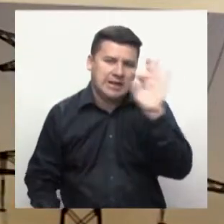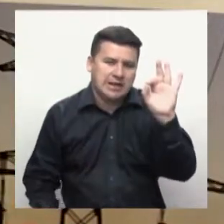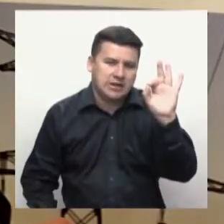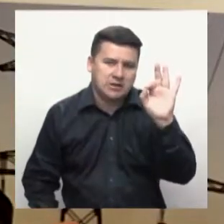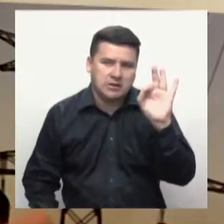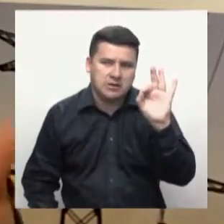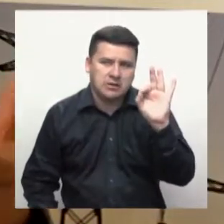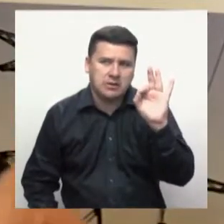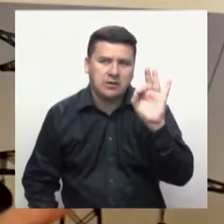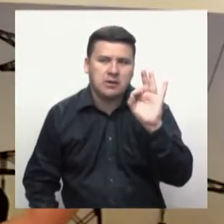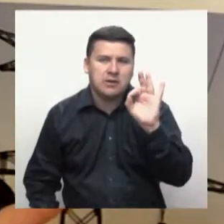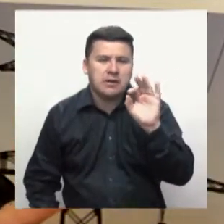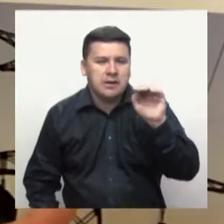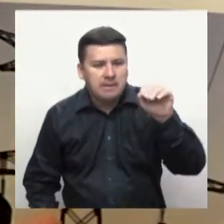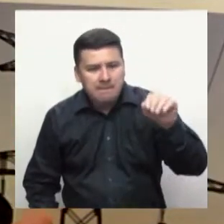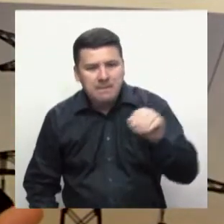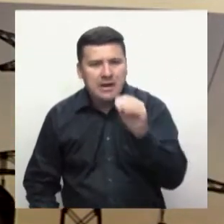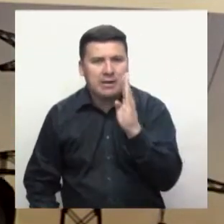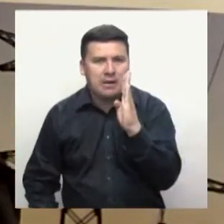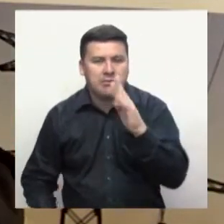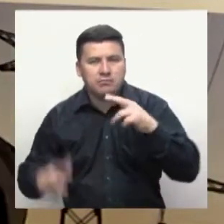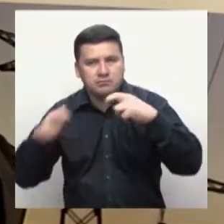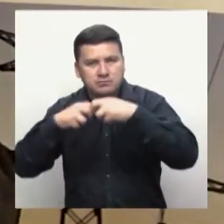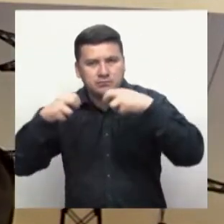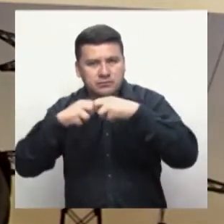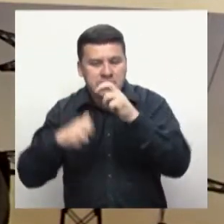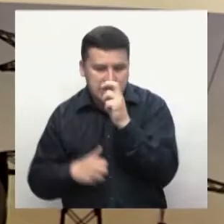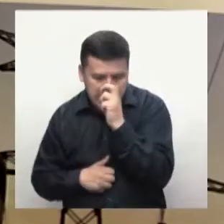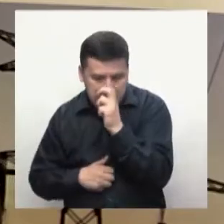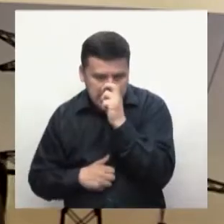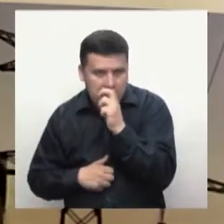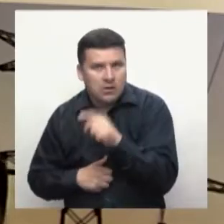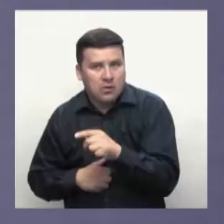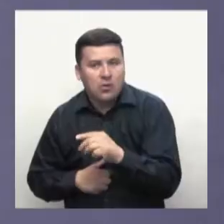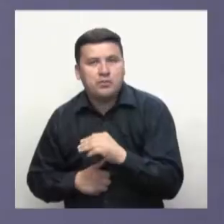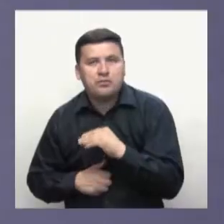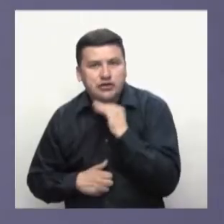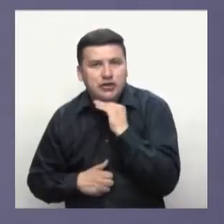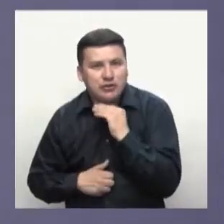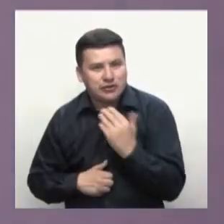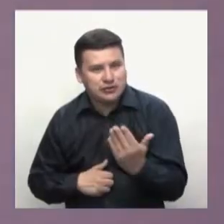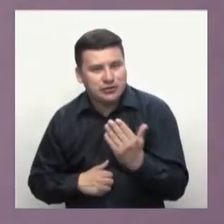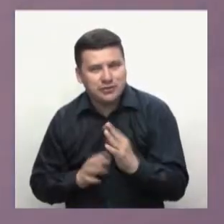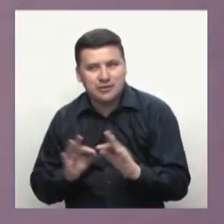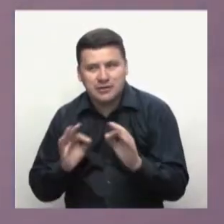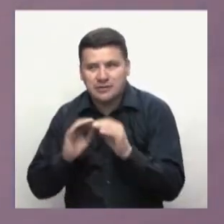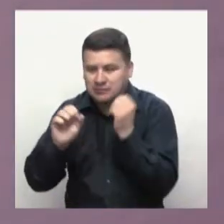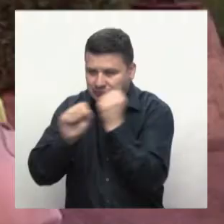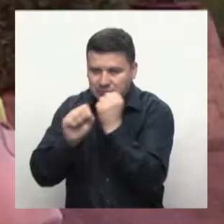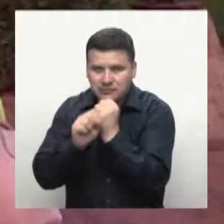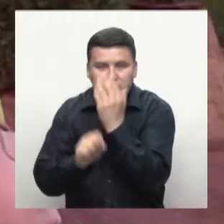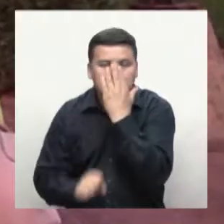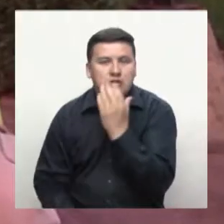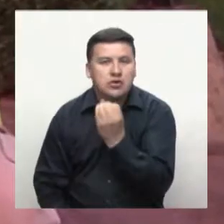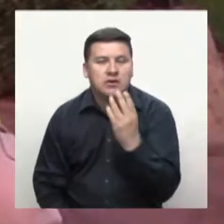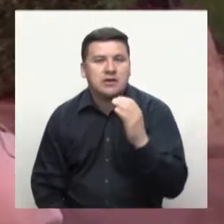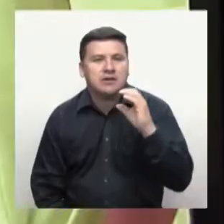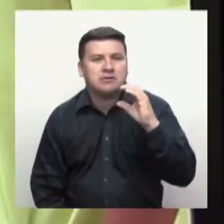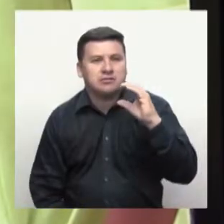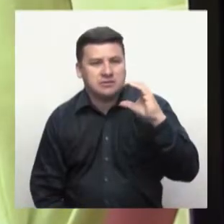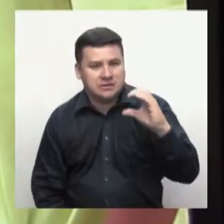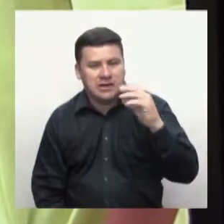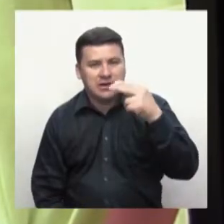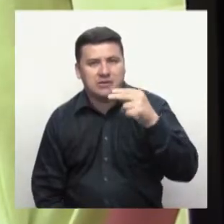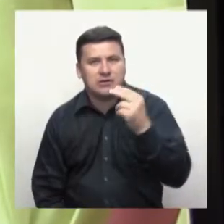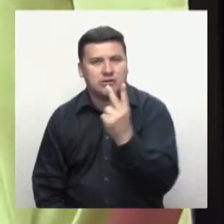megabytes eléctricos que se ahorraron, una cantidad también igual, el número de CO2. Se inscribieron 77